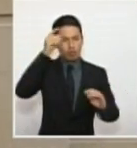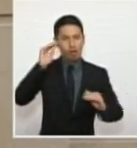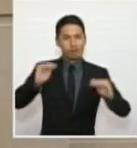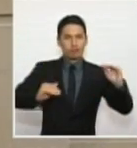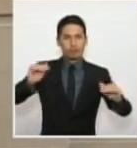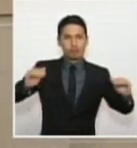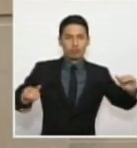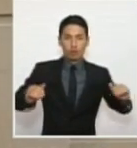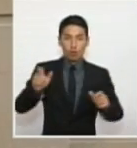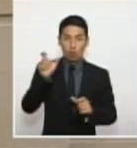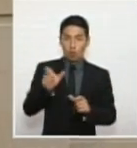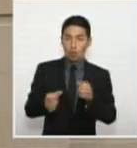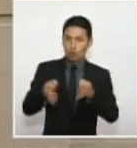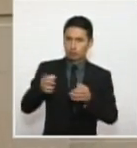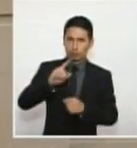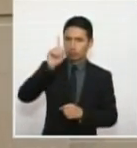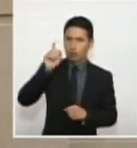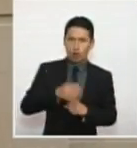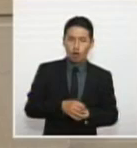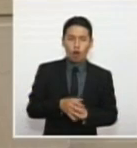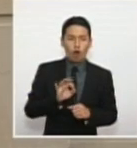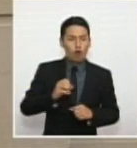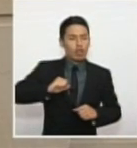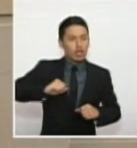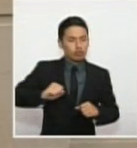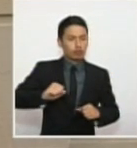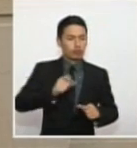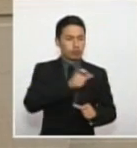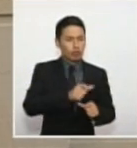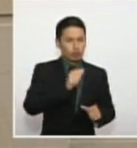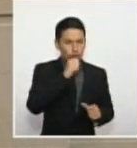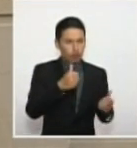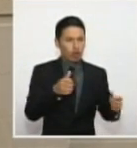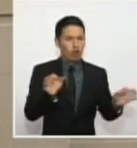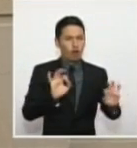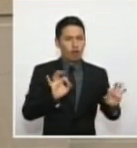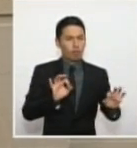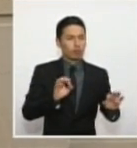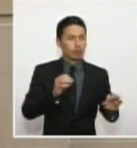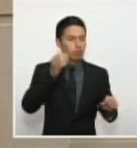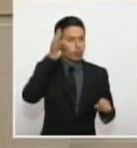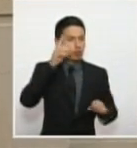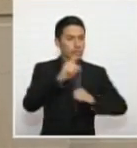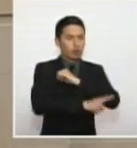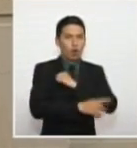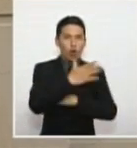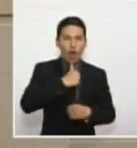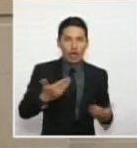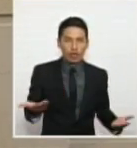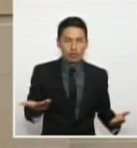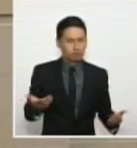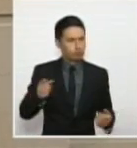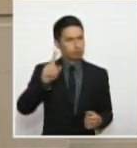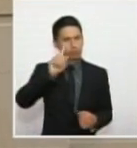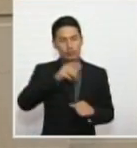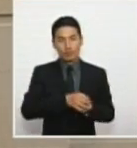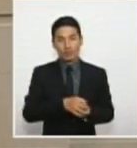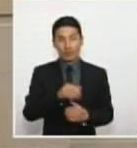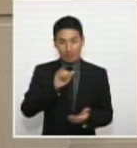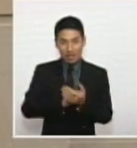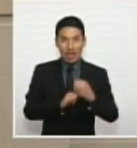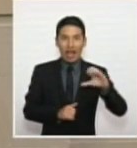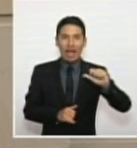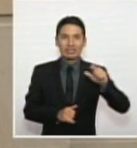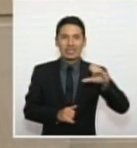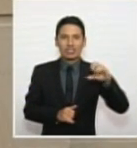del juez, los derechos de las víctimas o que se asegure la impunidad en general. El recurso extraordinario de